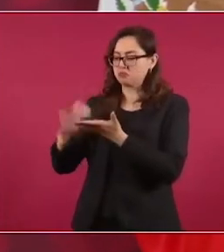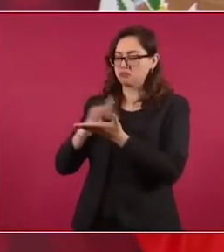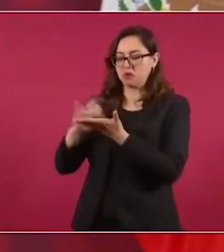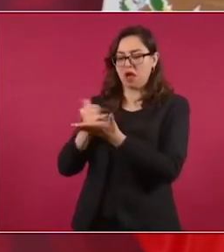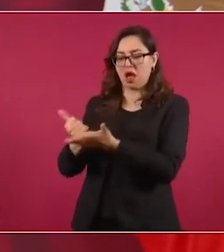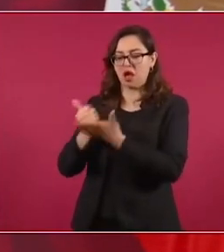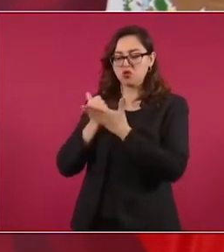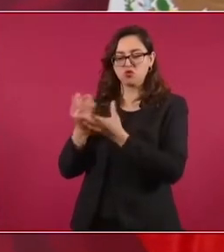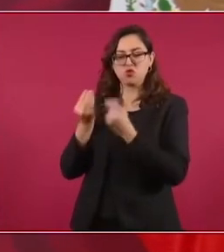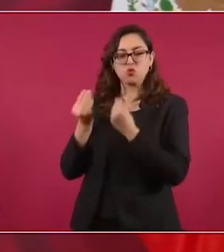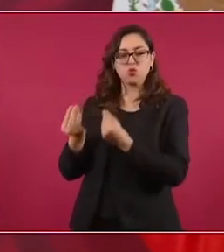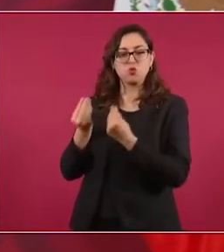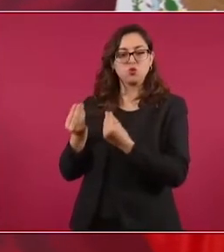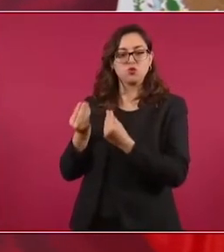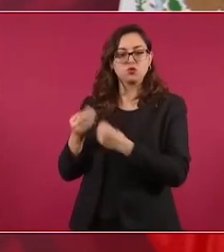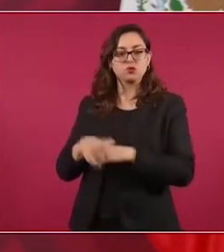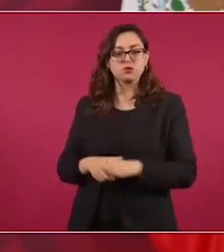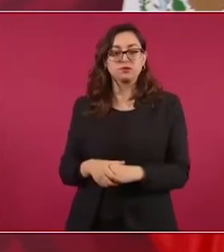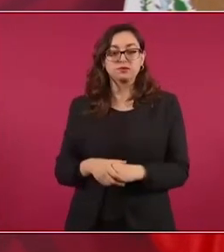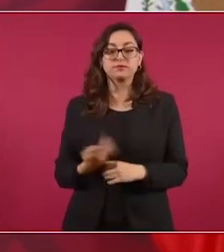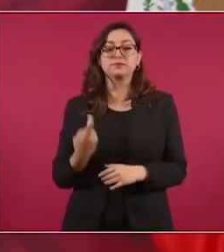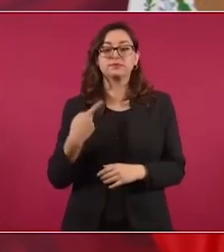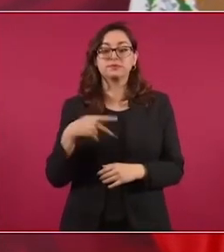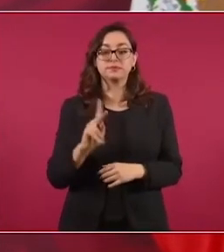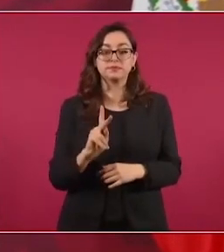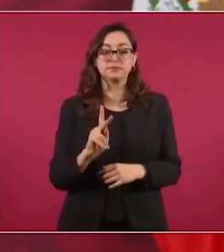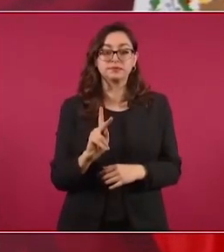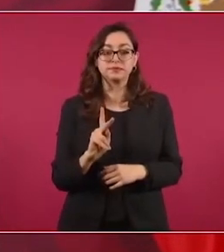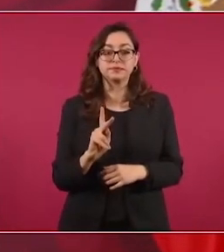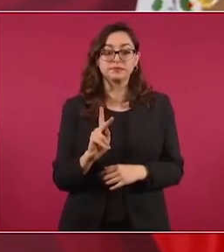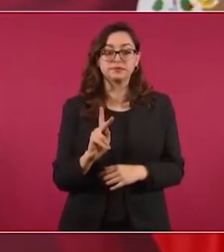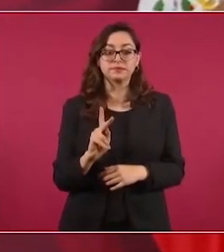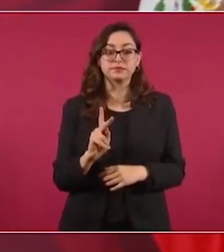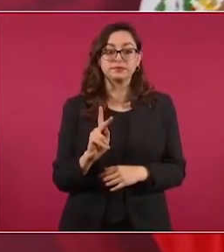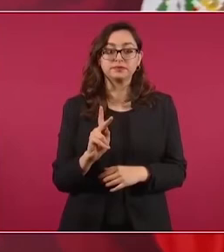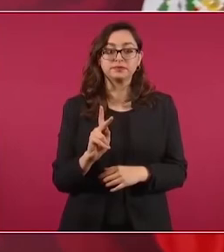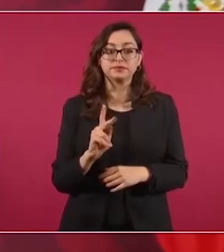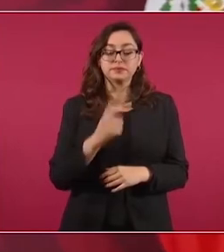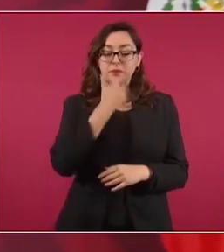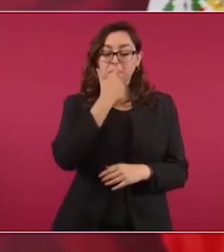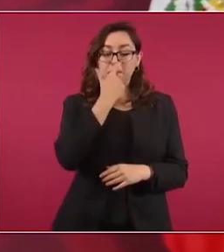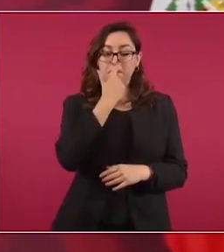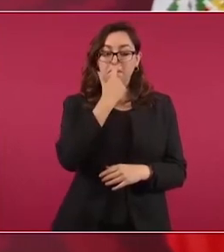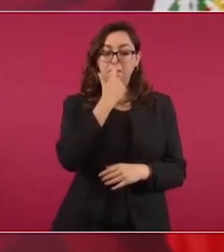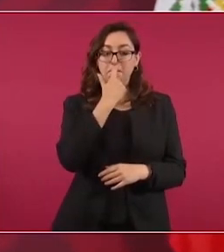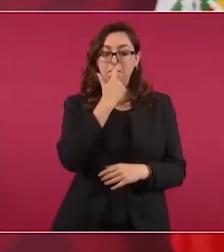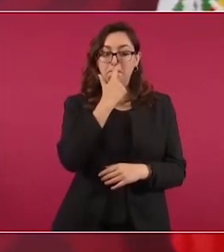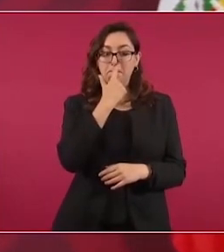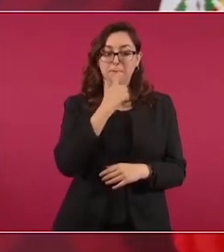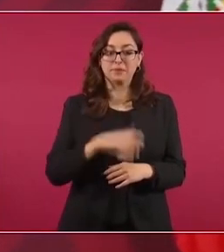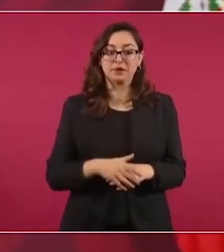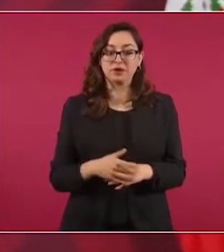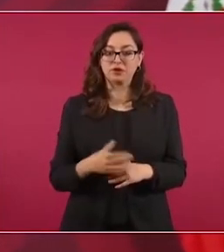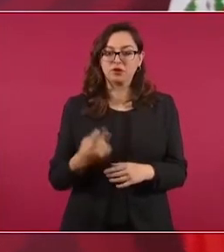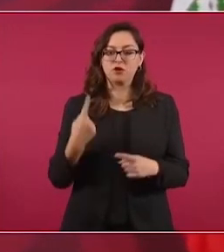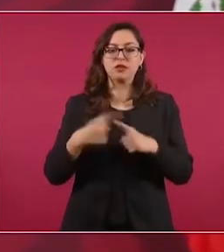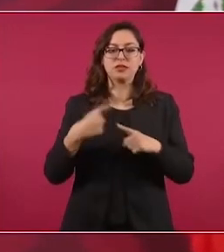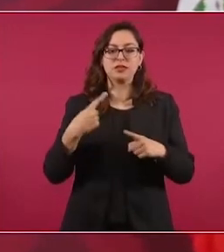Pero al poder nos trajo el pueblo.